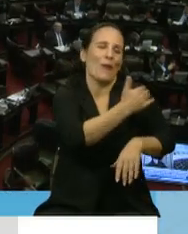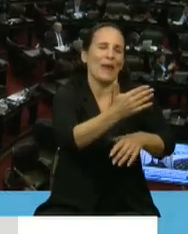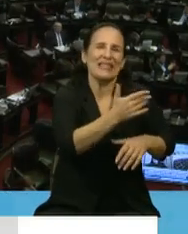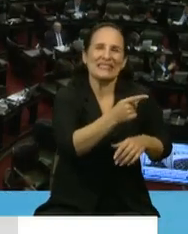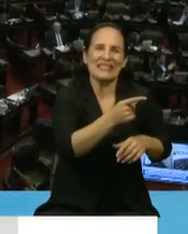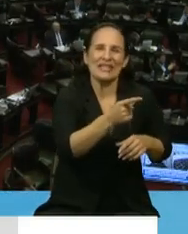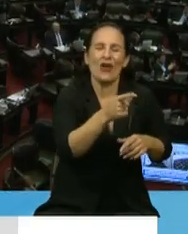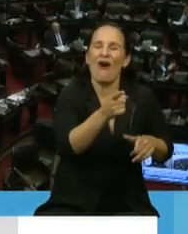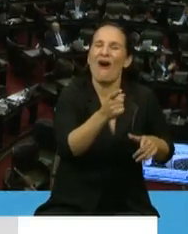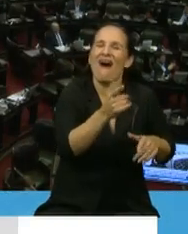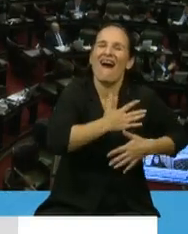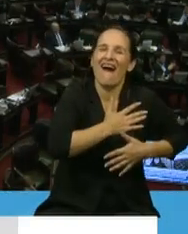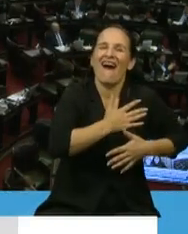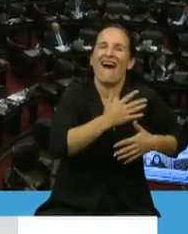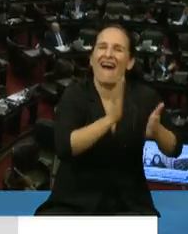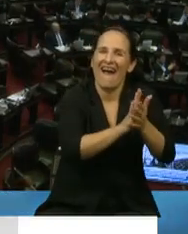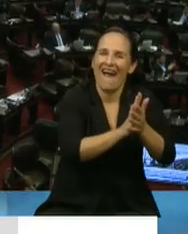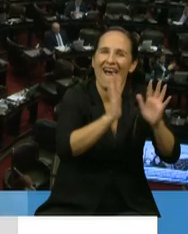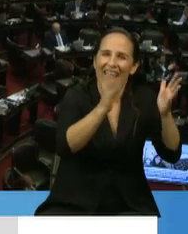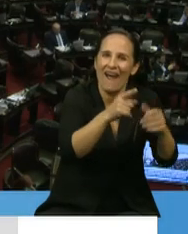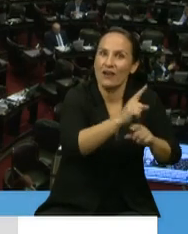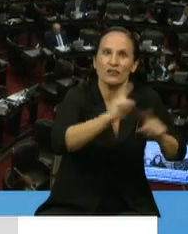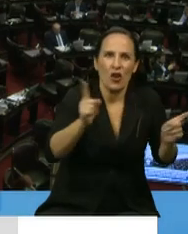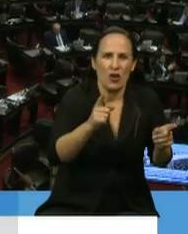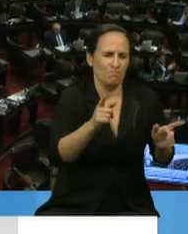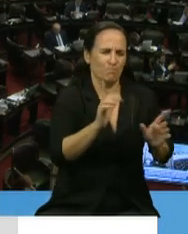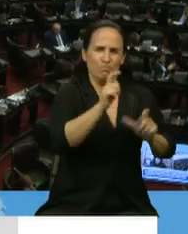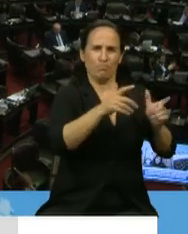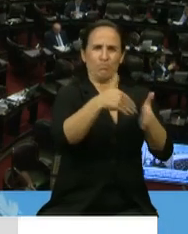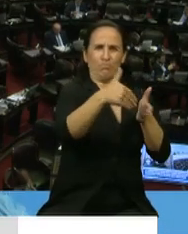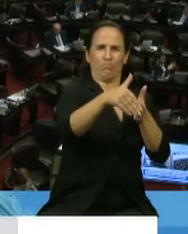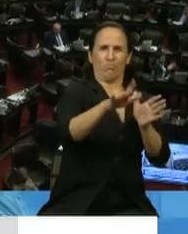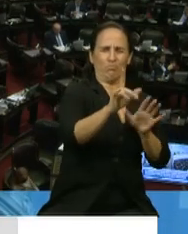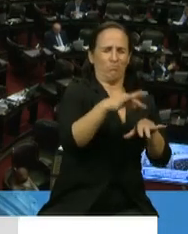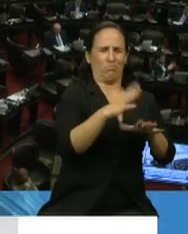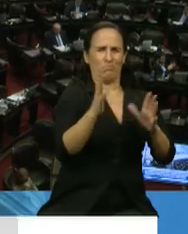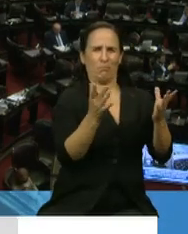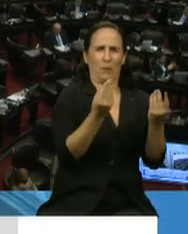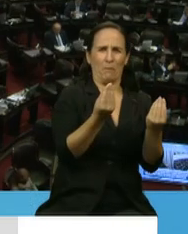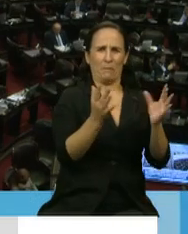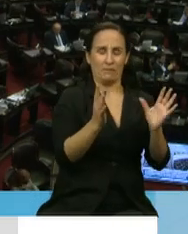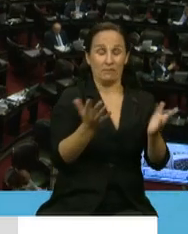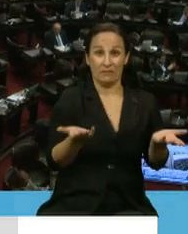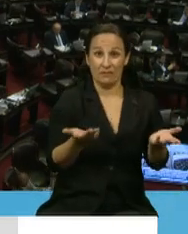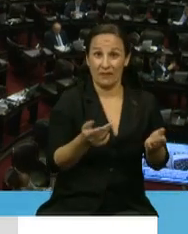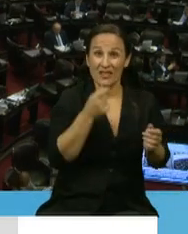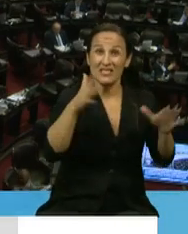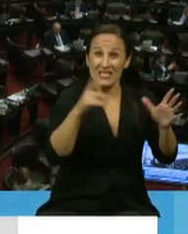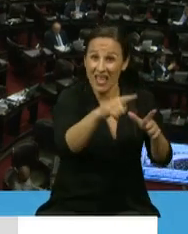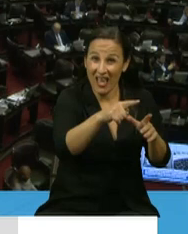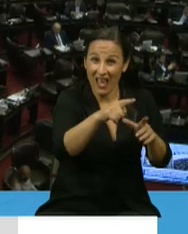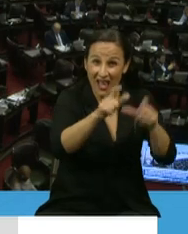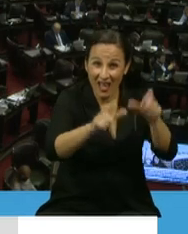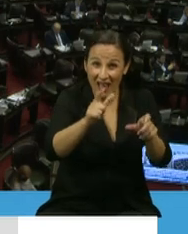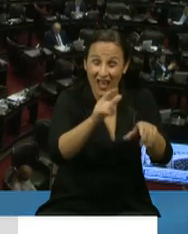desprecio y me parece que eso hay que trabajarlo, porque sin ellos hoy realmente la realidad sería muy diferente. Insisto, creo